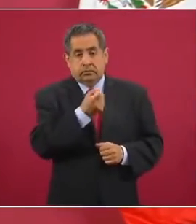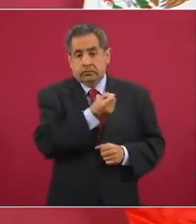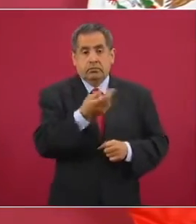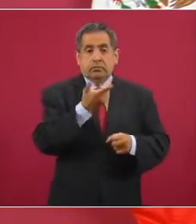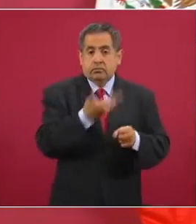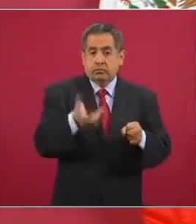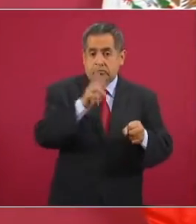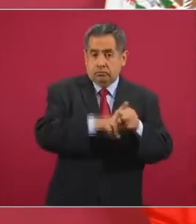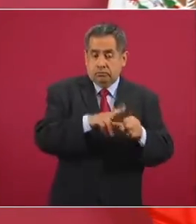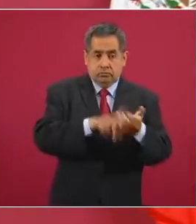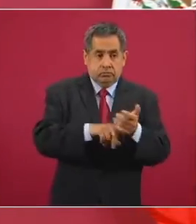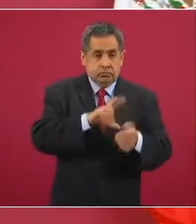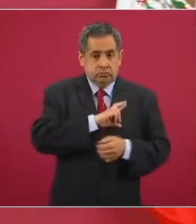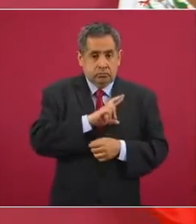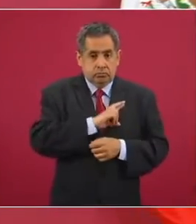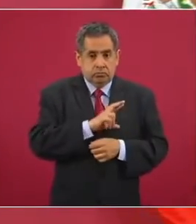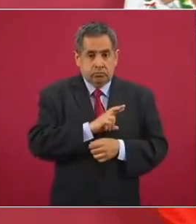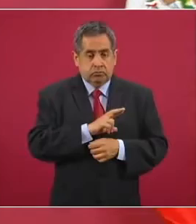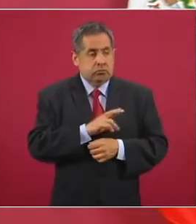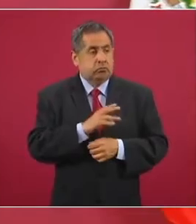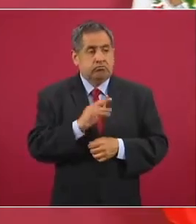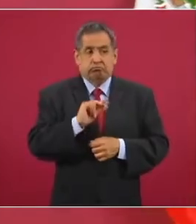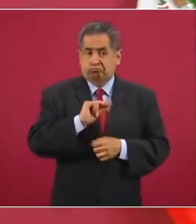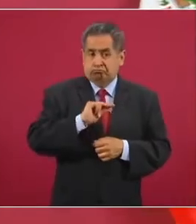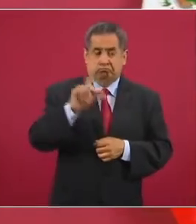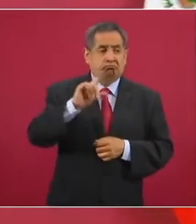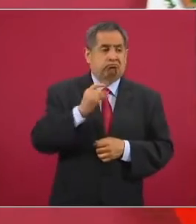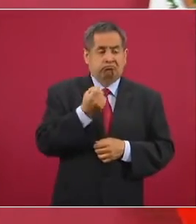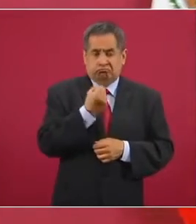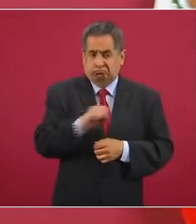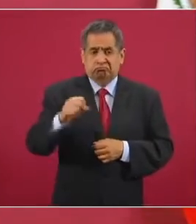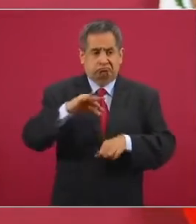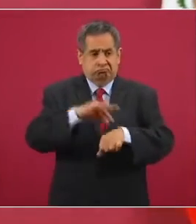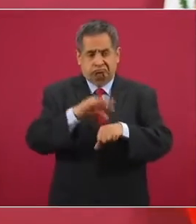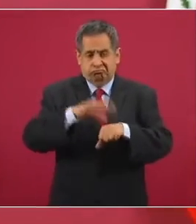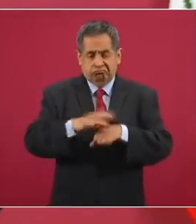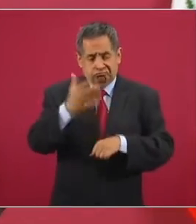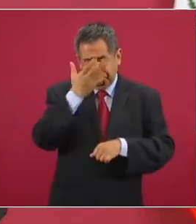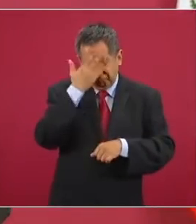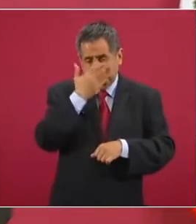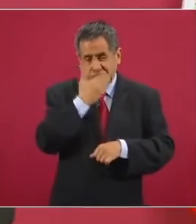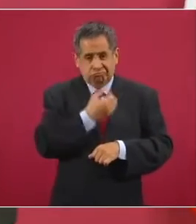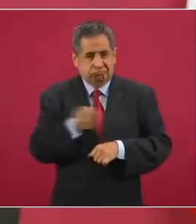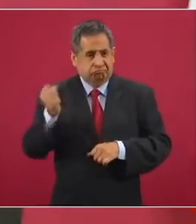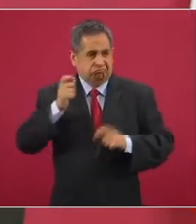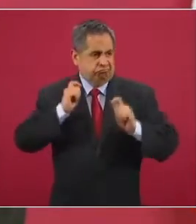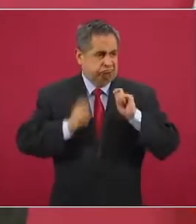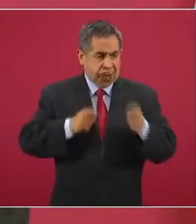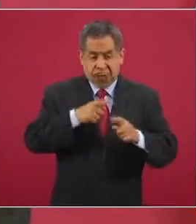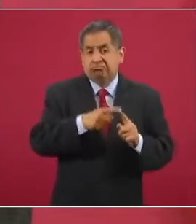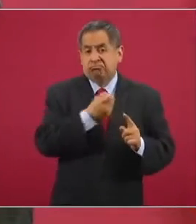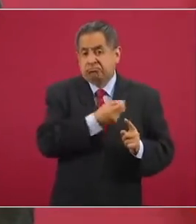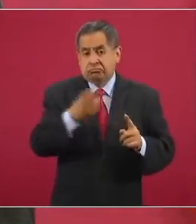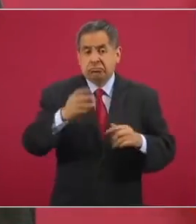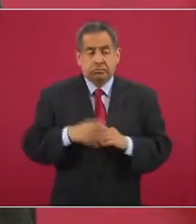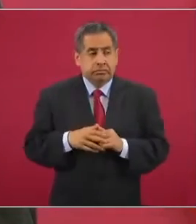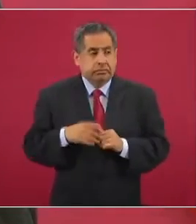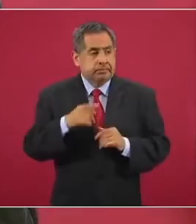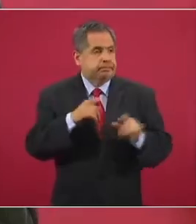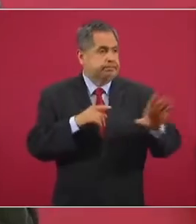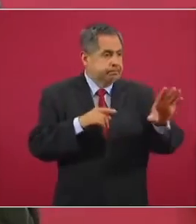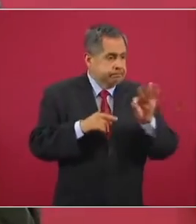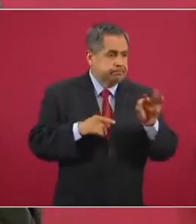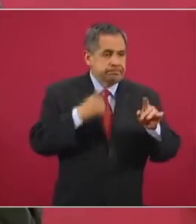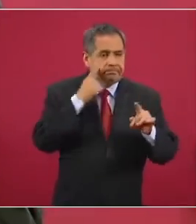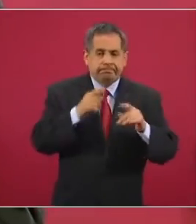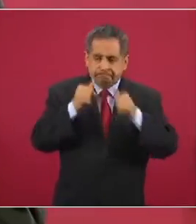con buenos especialistas para sacar enfermos